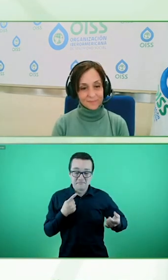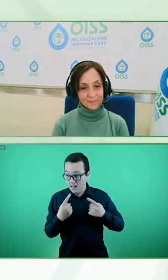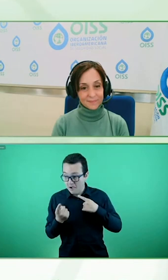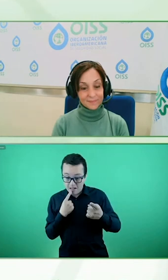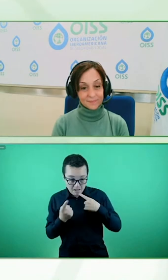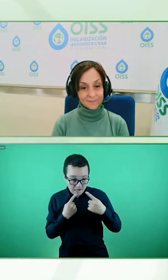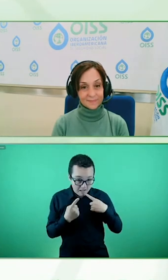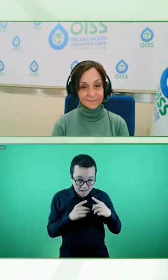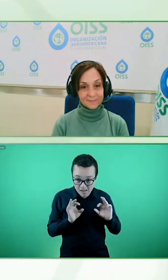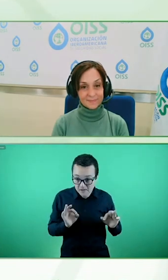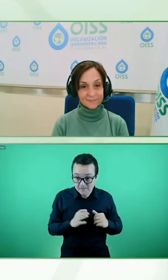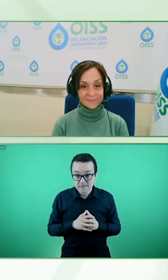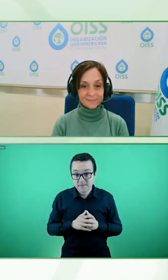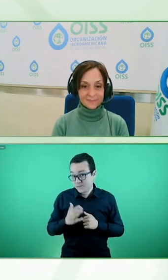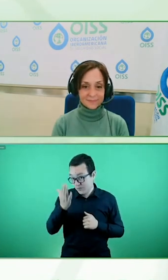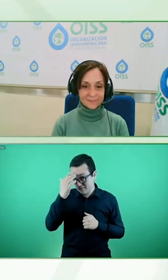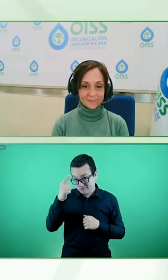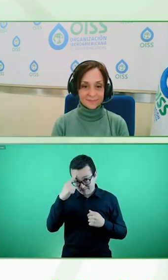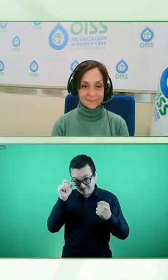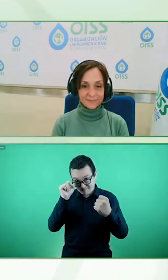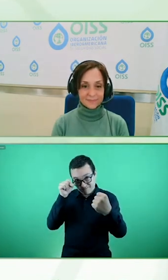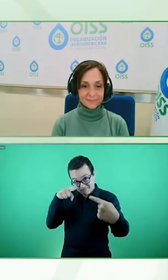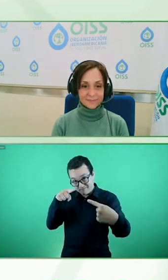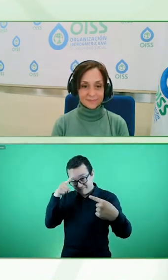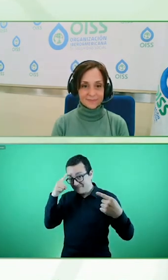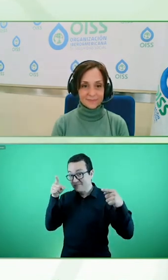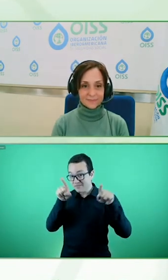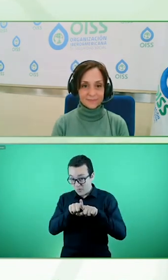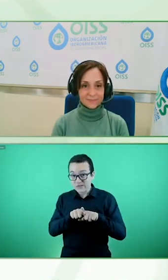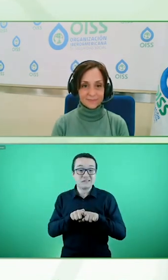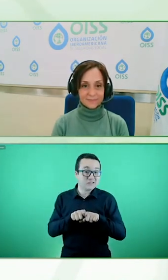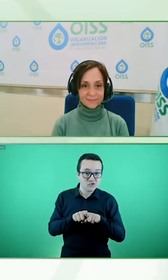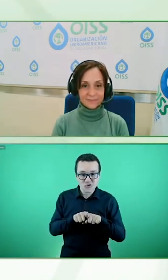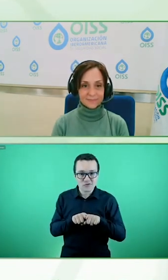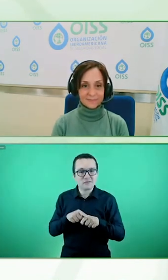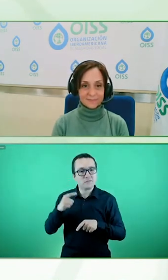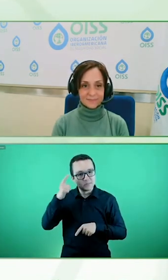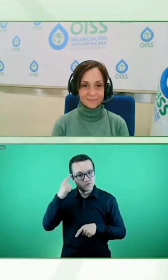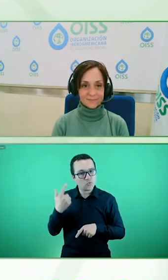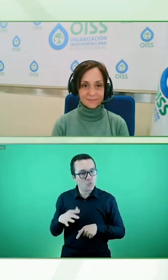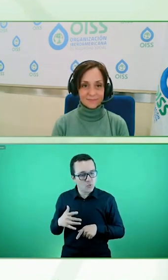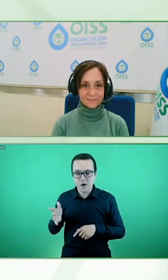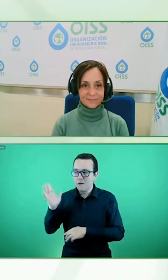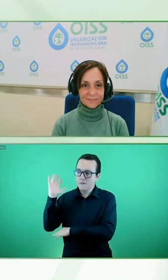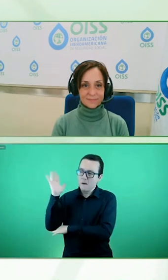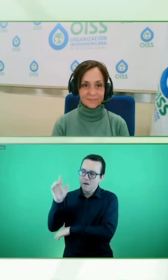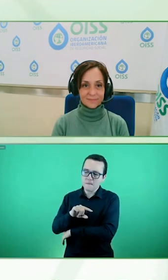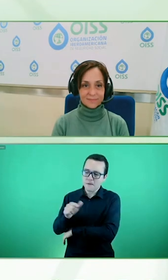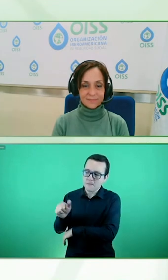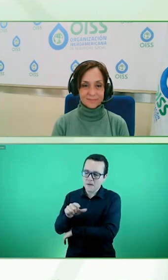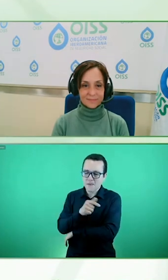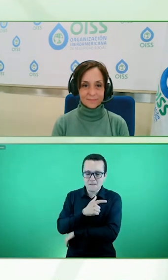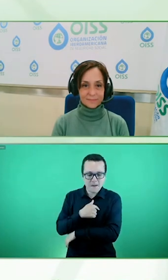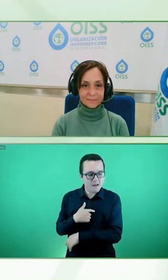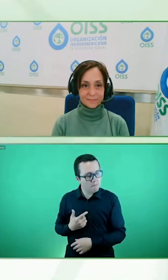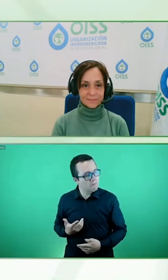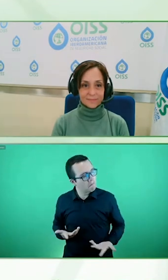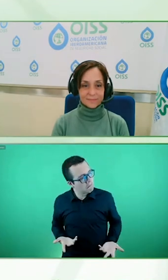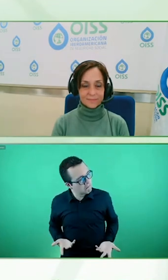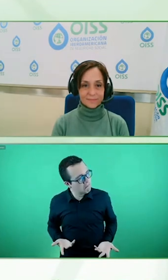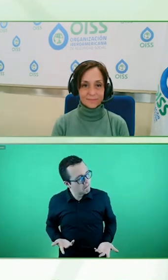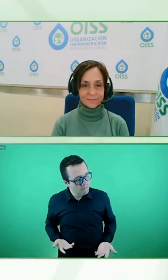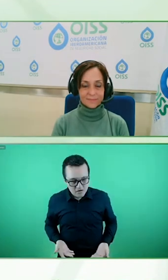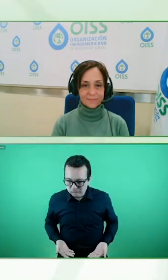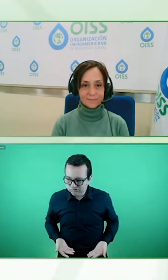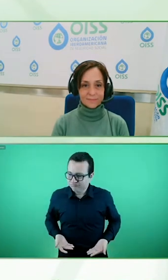sé si van a coincidir conmigo pero es como renovador escuchar todo lo que se hace las acciones